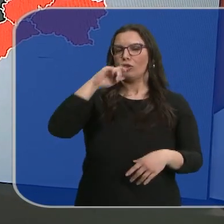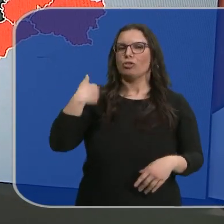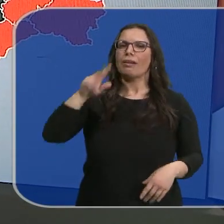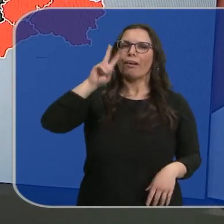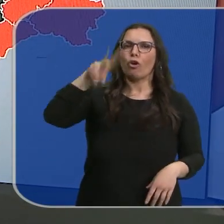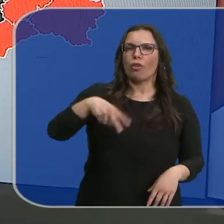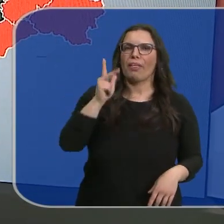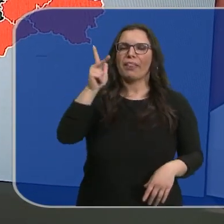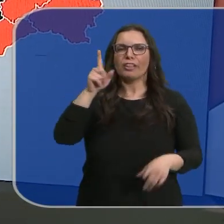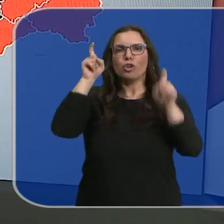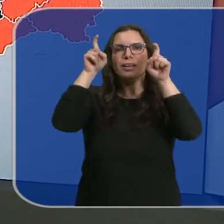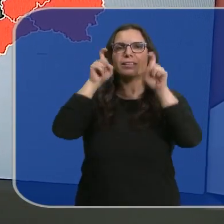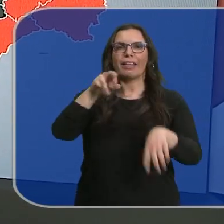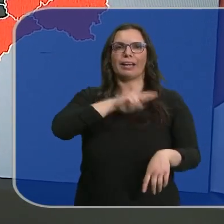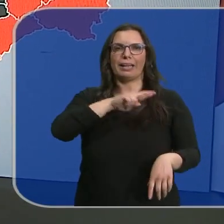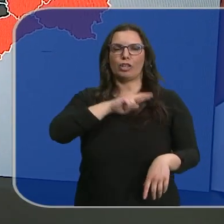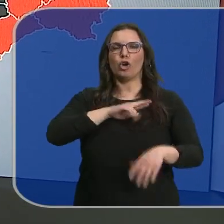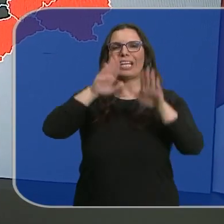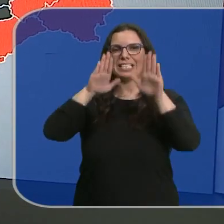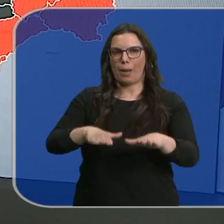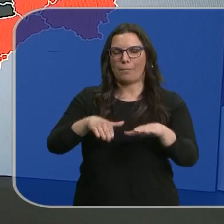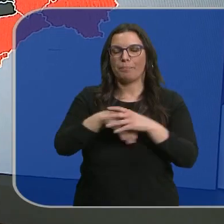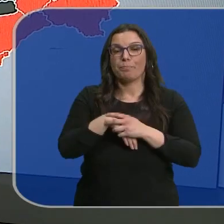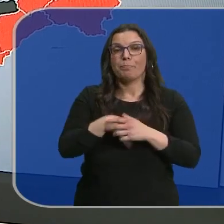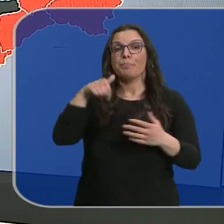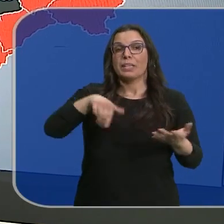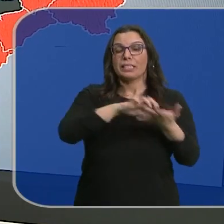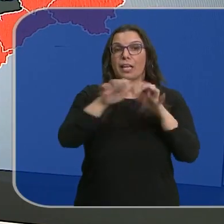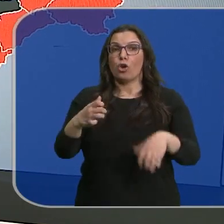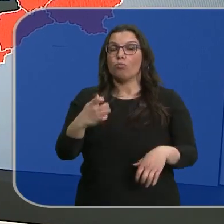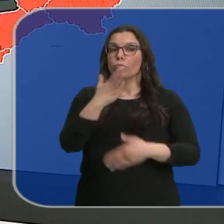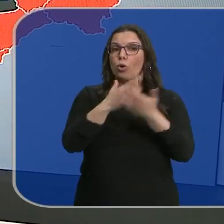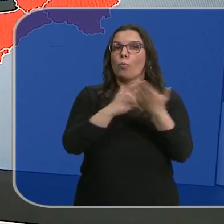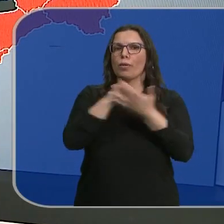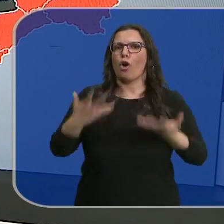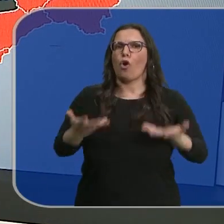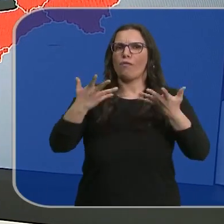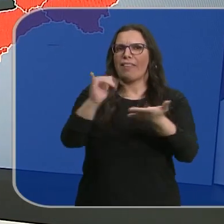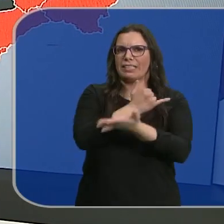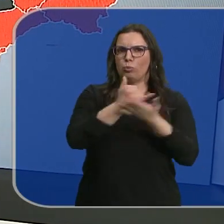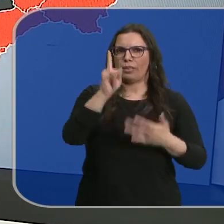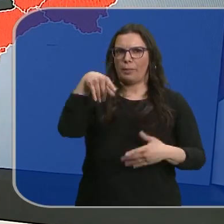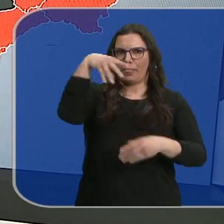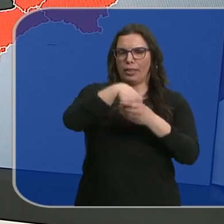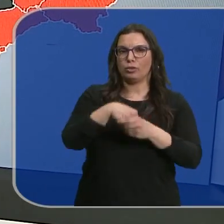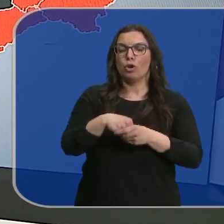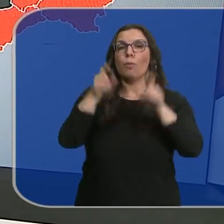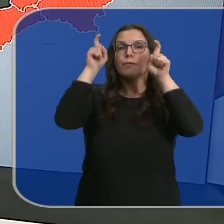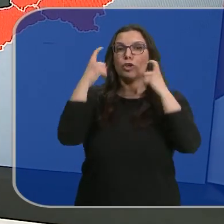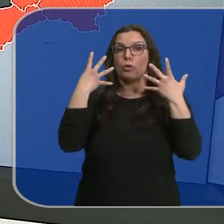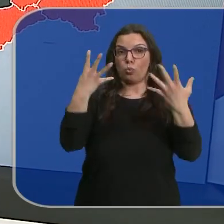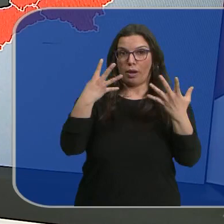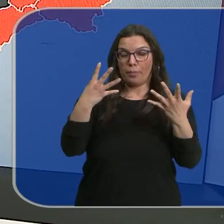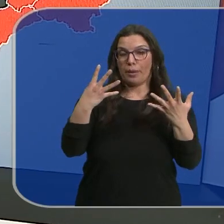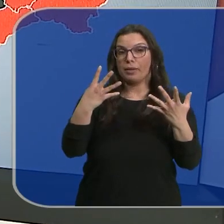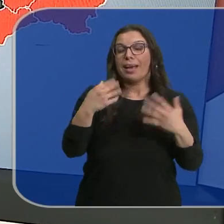reconocido ese derecho a la enseñanza de la religión islámica. Castilla y León es una de las comunidades que ofertan esta asignatura. Nueve profesores la